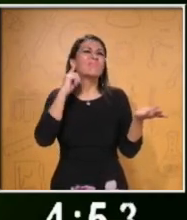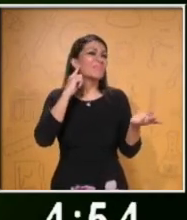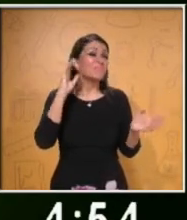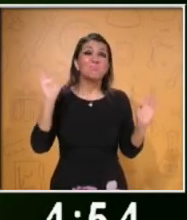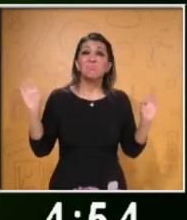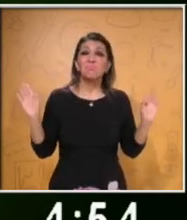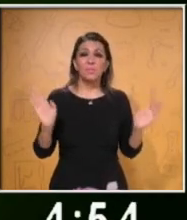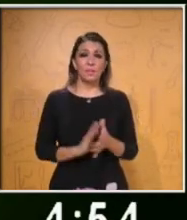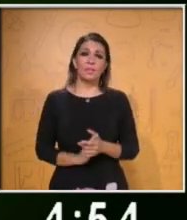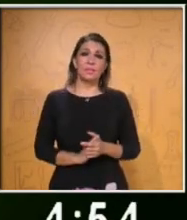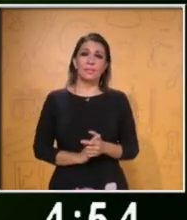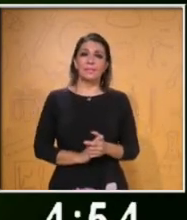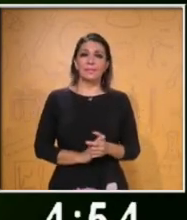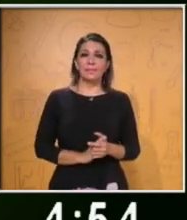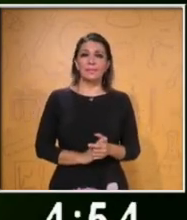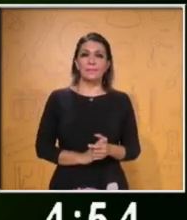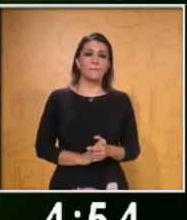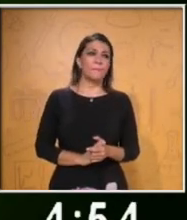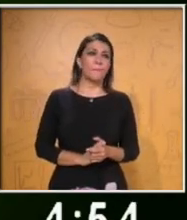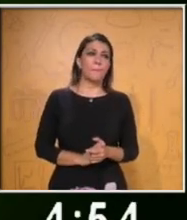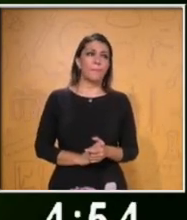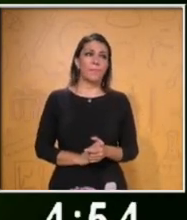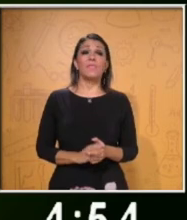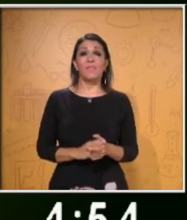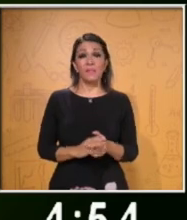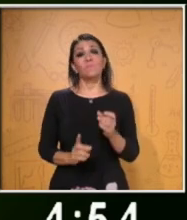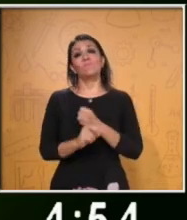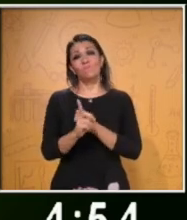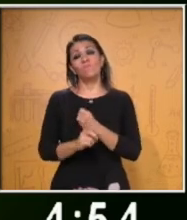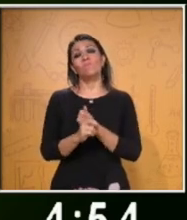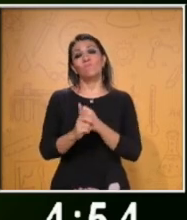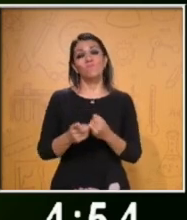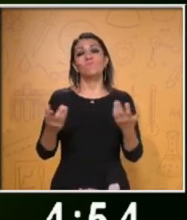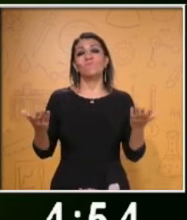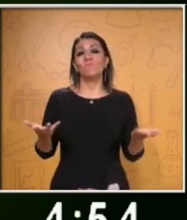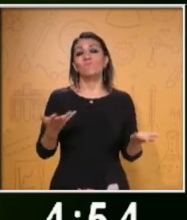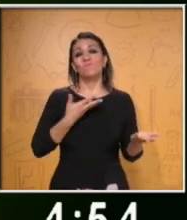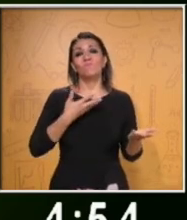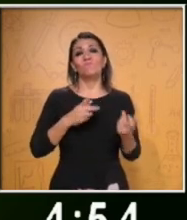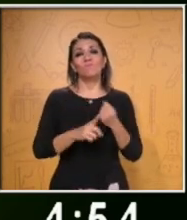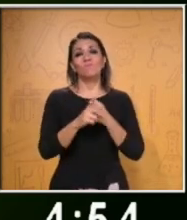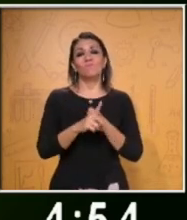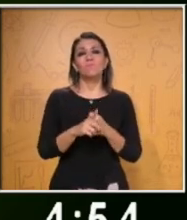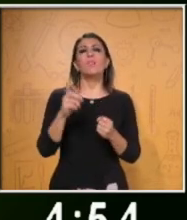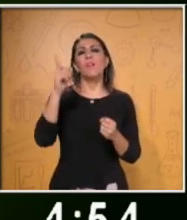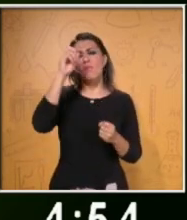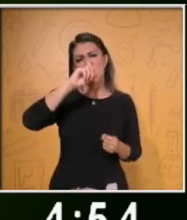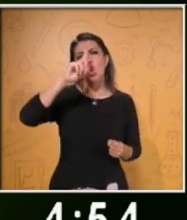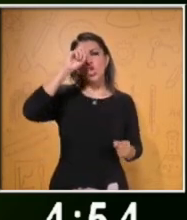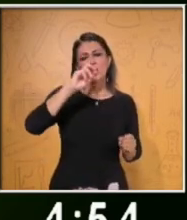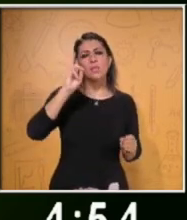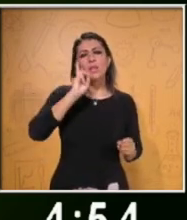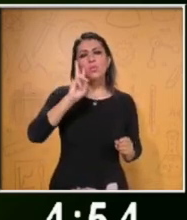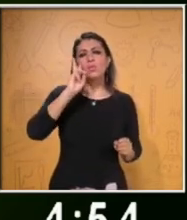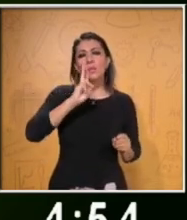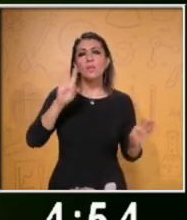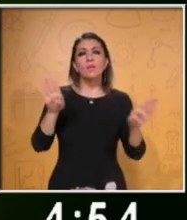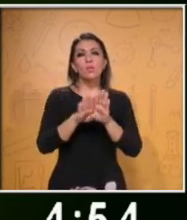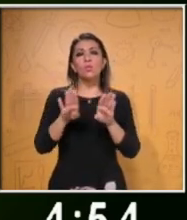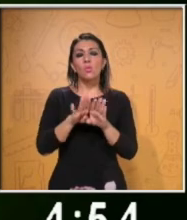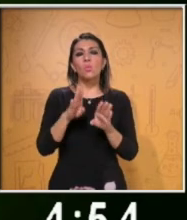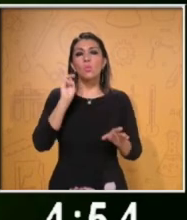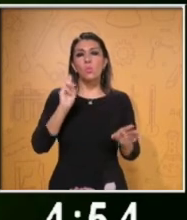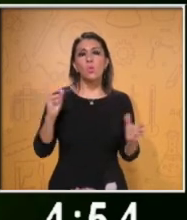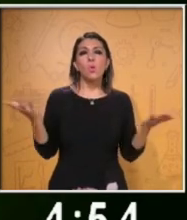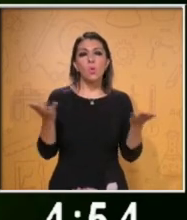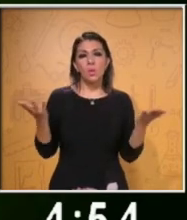Al parecer, este alos no está teniendo problemas. Acompáñame a ver un especialista que nos dará algunos consejos para no pasar